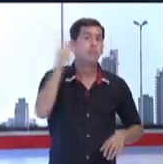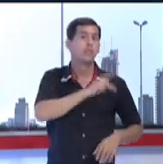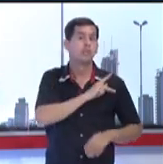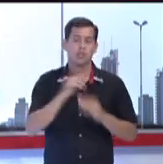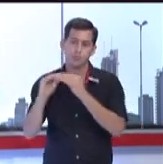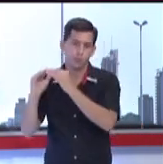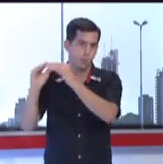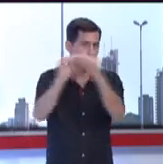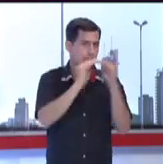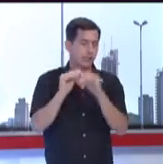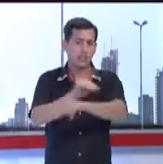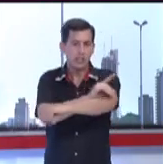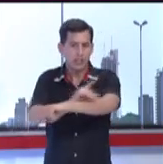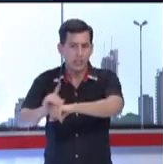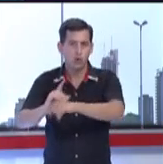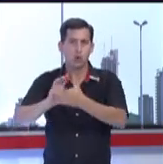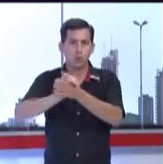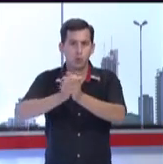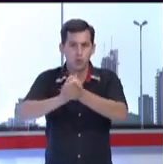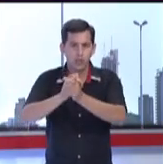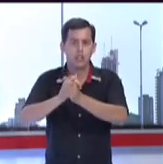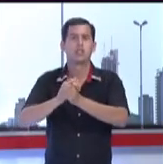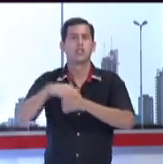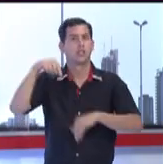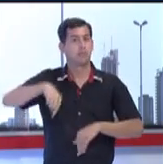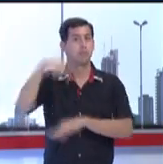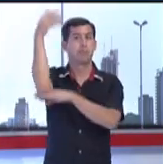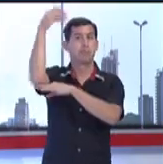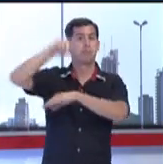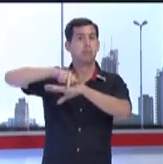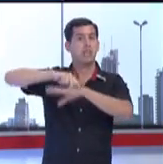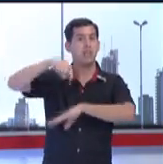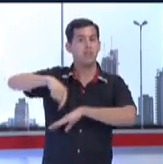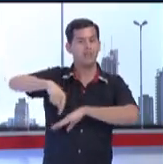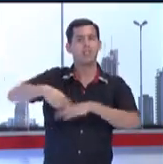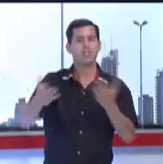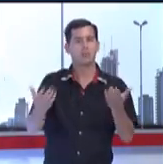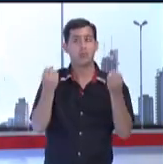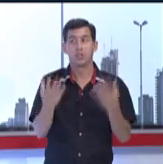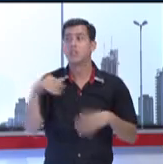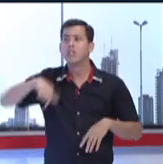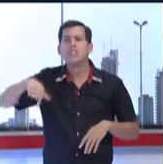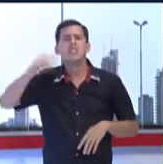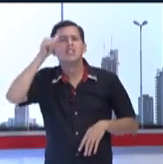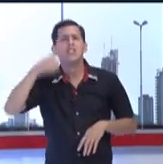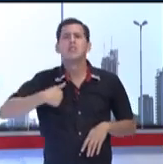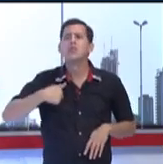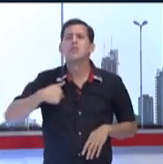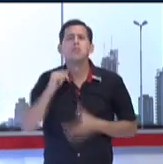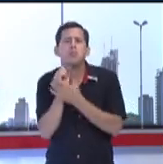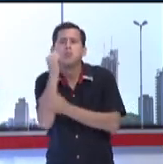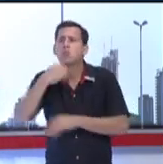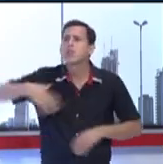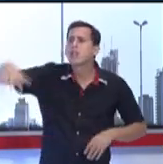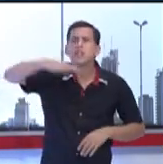iguales en derechos y oportunidades en nuestra patria, ¿verdad? En Paraguay. Entonces, bueno, esto es un poquitito sumar y